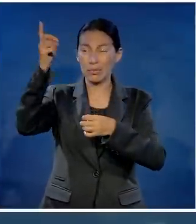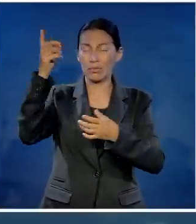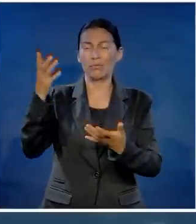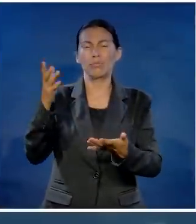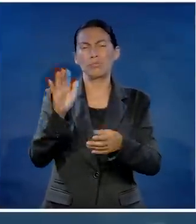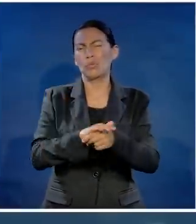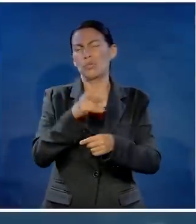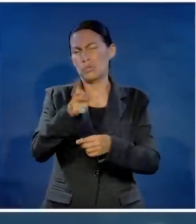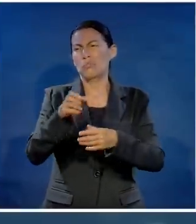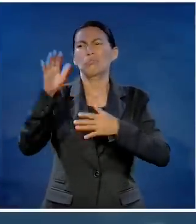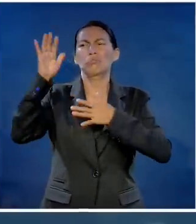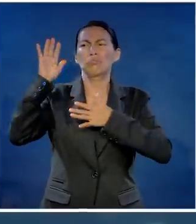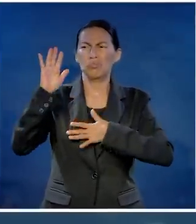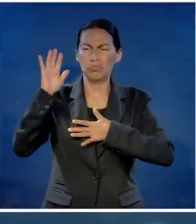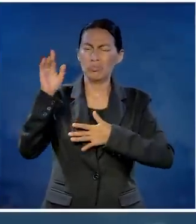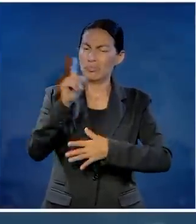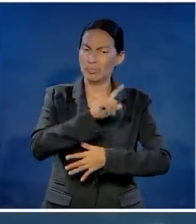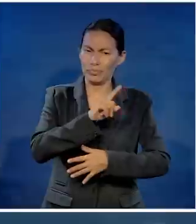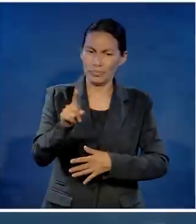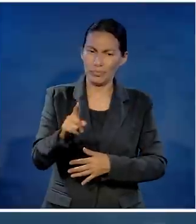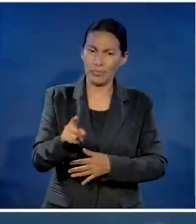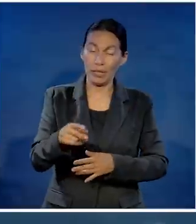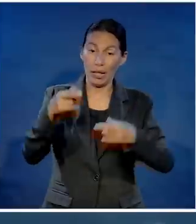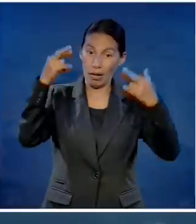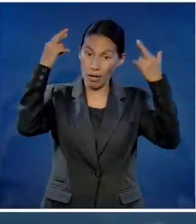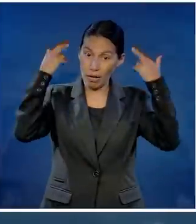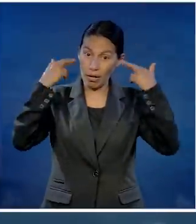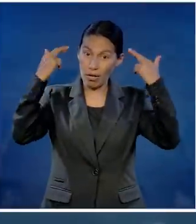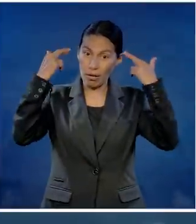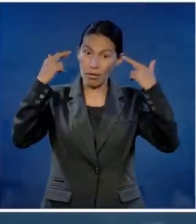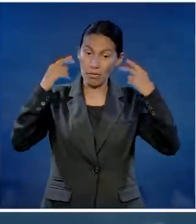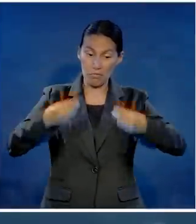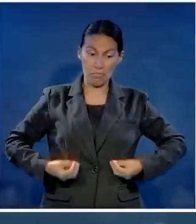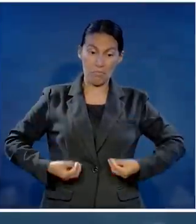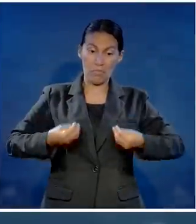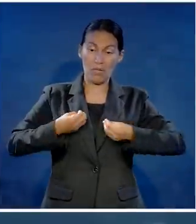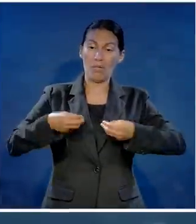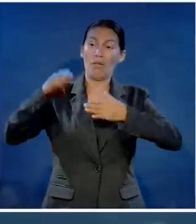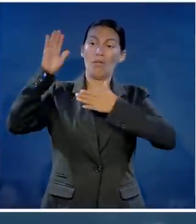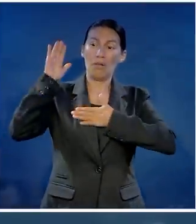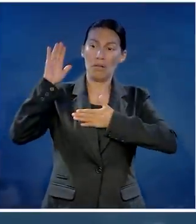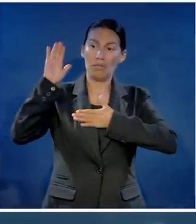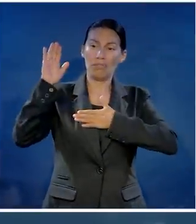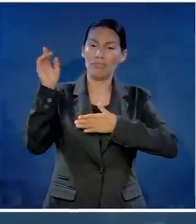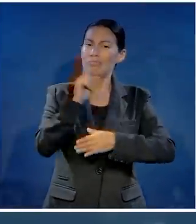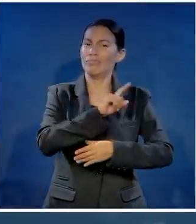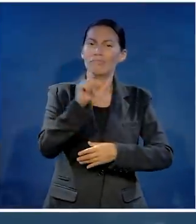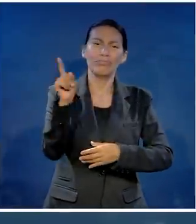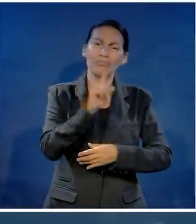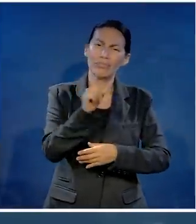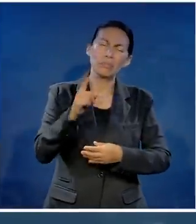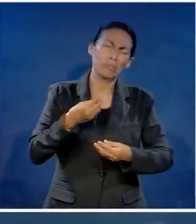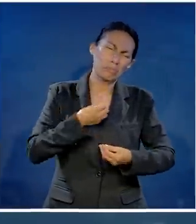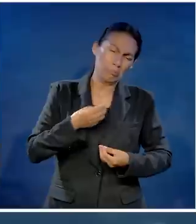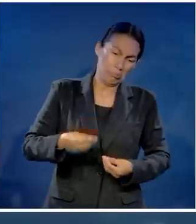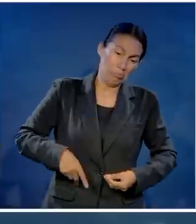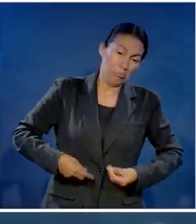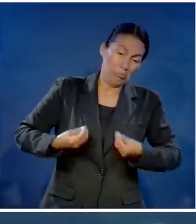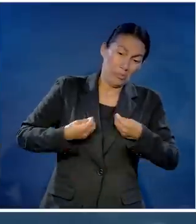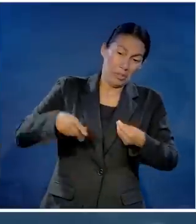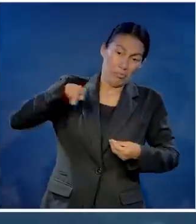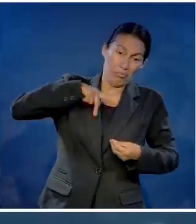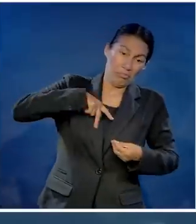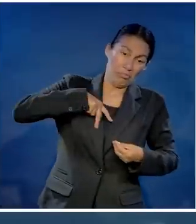pertenece a Dios, el gran rey. Nunca juren por su vida porque ustedes no son dueños de ella